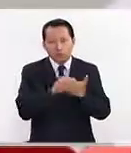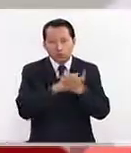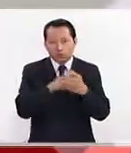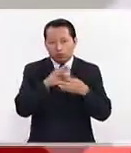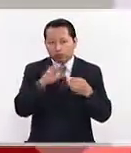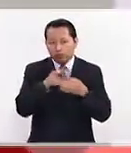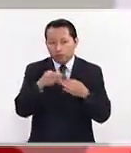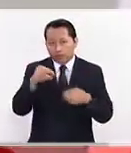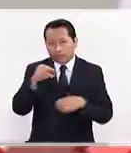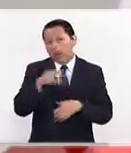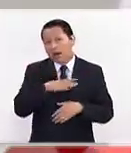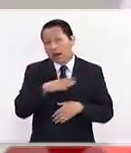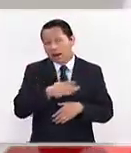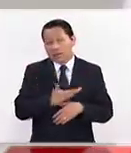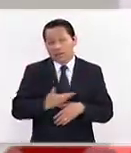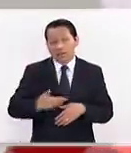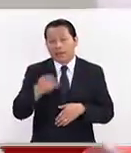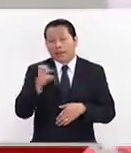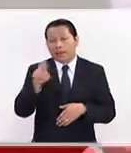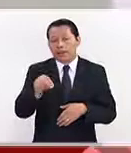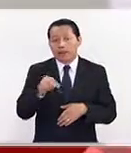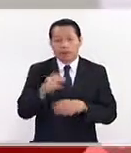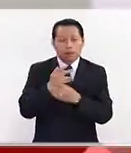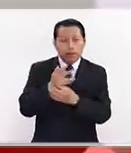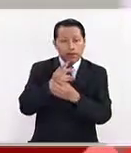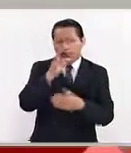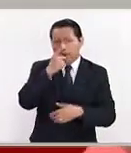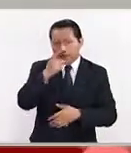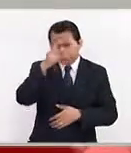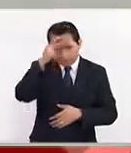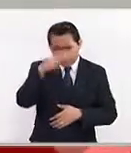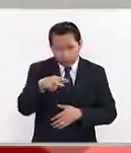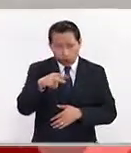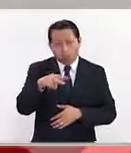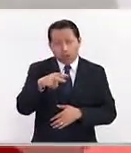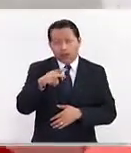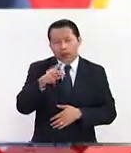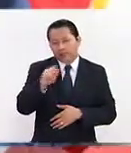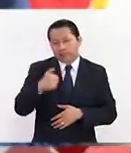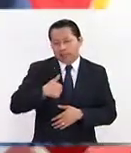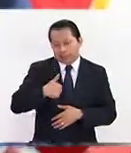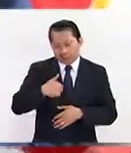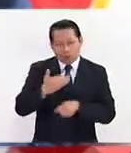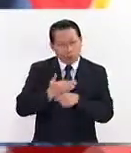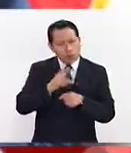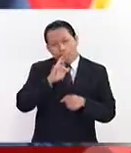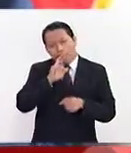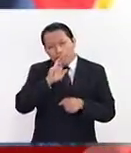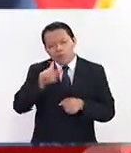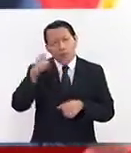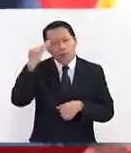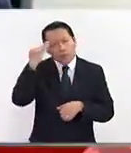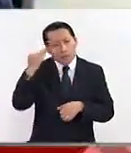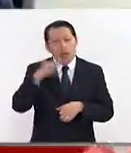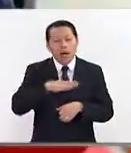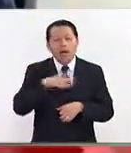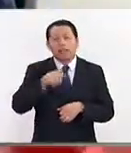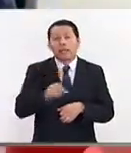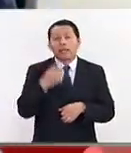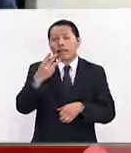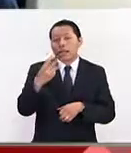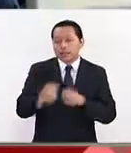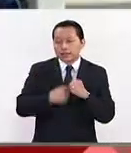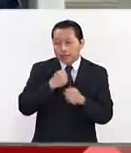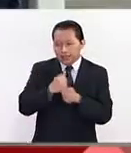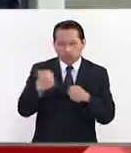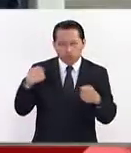el presidente Enrique Peña Nieto señala que México y Canadá están viviendo uno de sus mejores momentos. Ya son 73 años